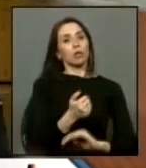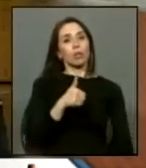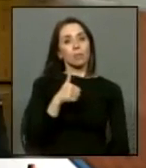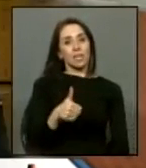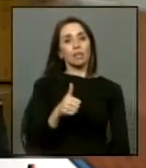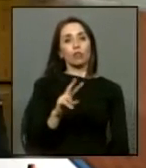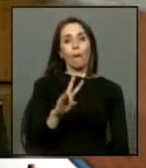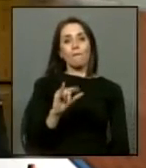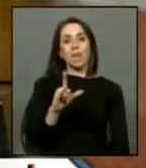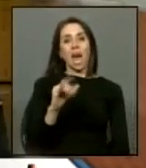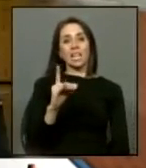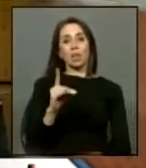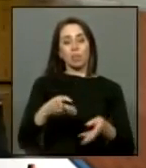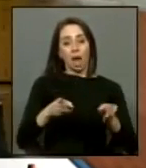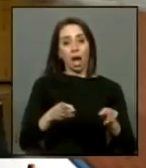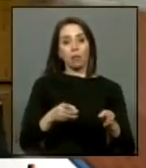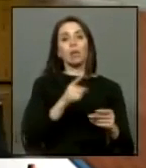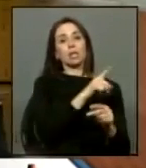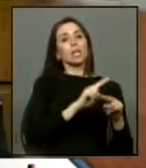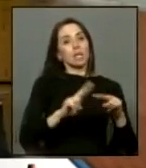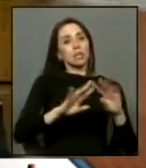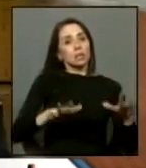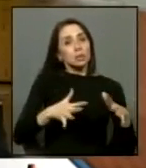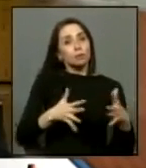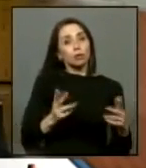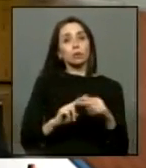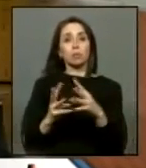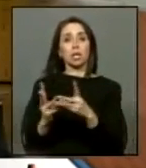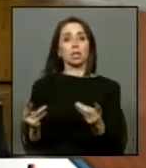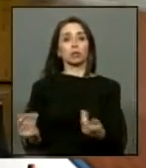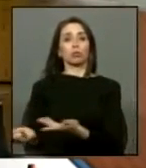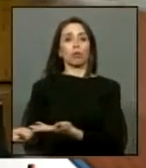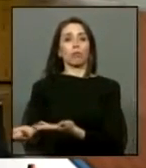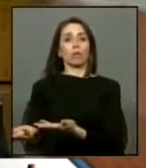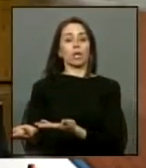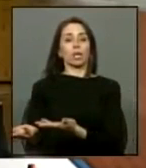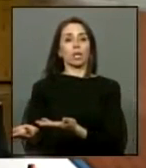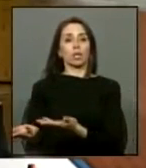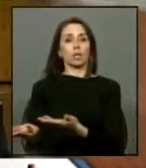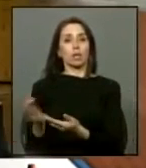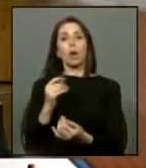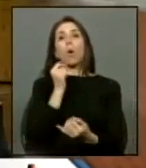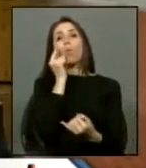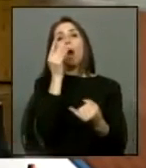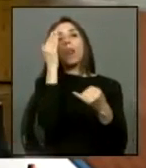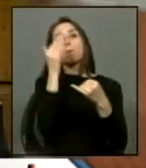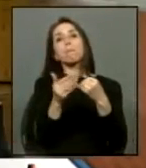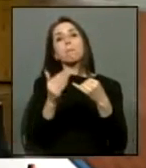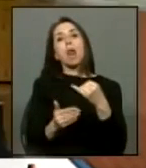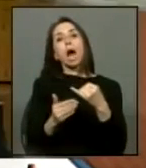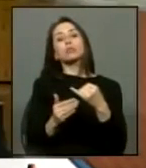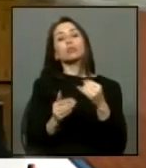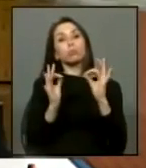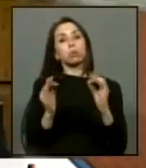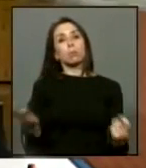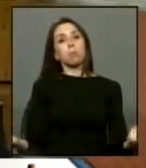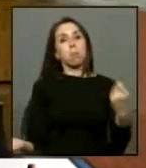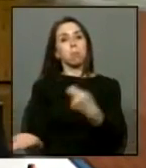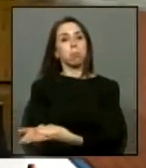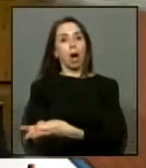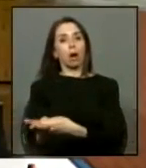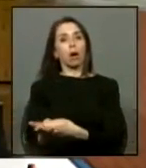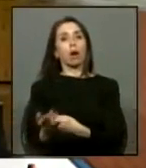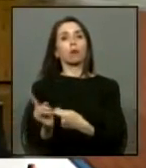vialidad sus máximos oficios para resolver cuanto antes, dar plazos ciertos y concretos de pago y a no seguir